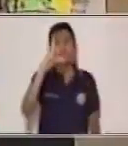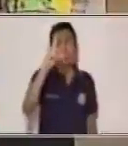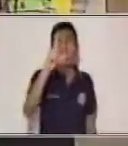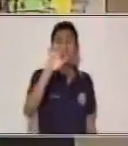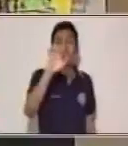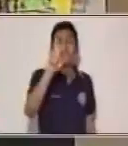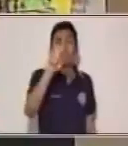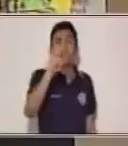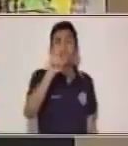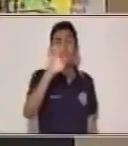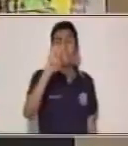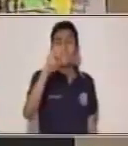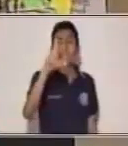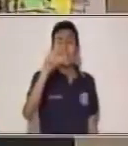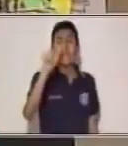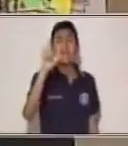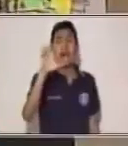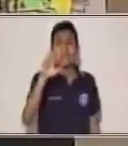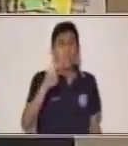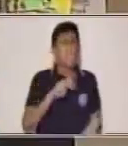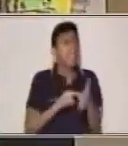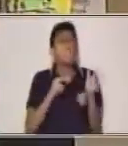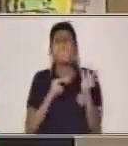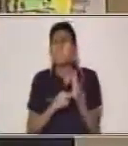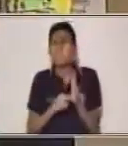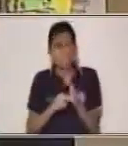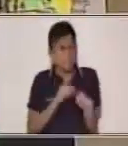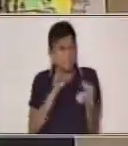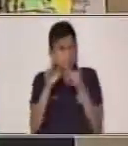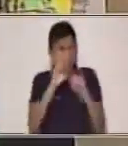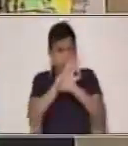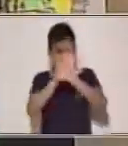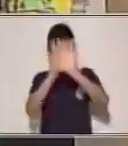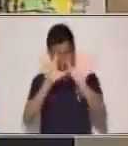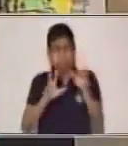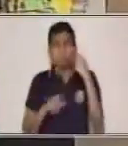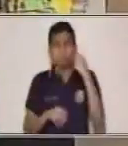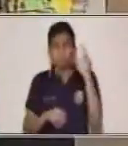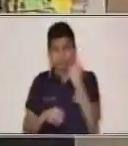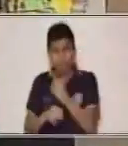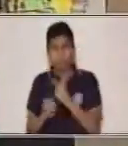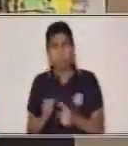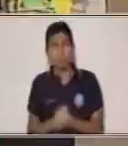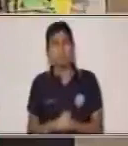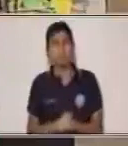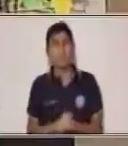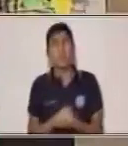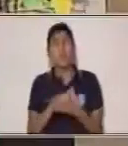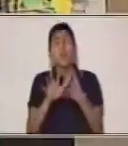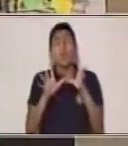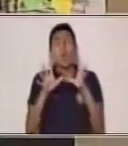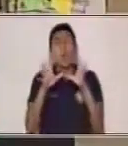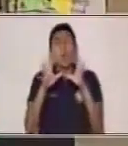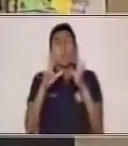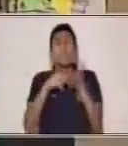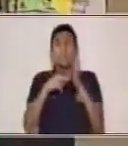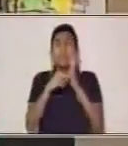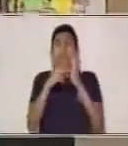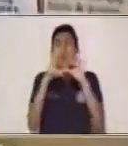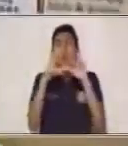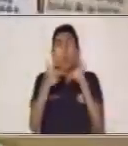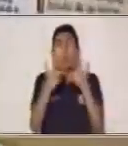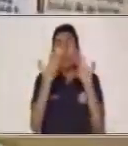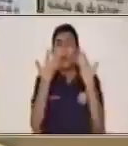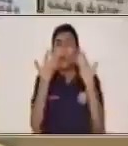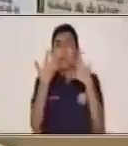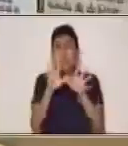El desenlace es la parte donde se